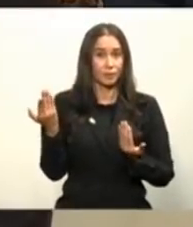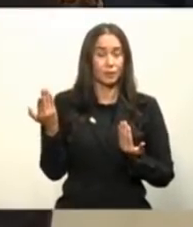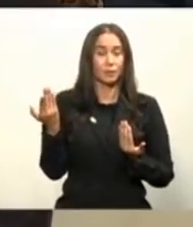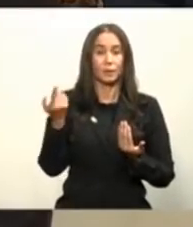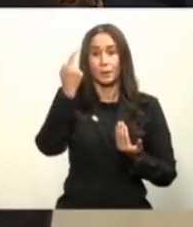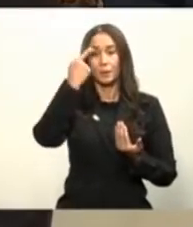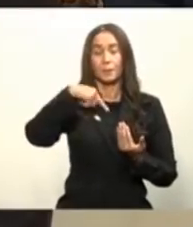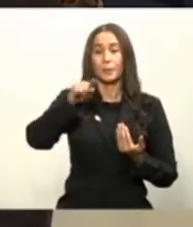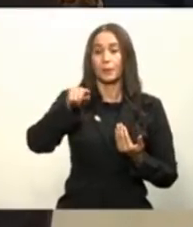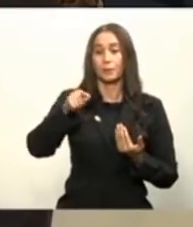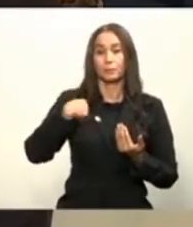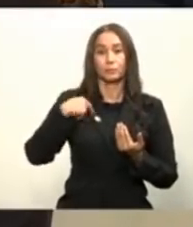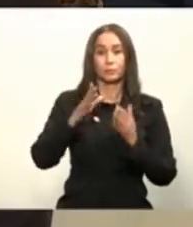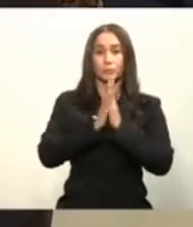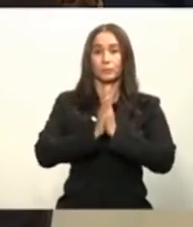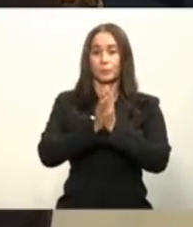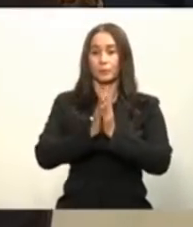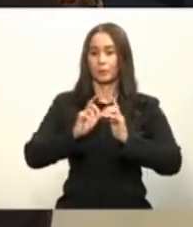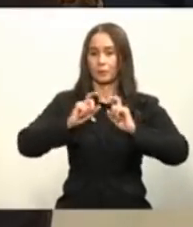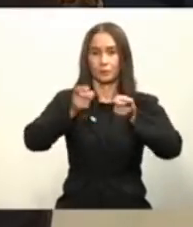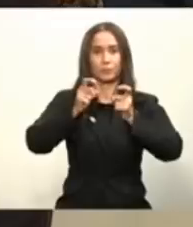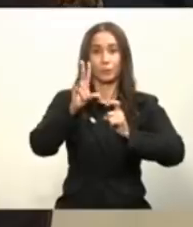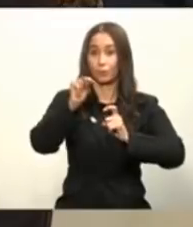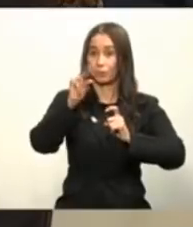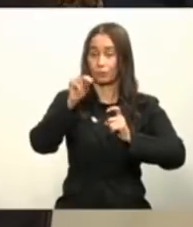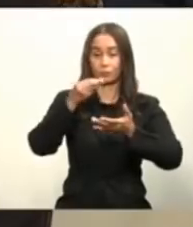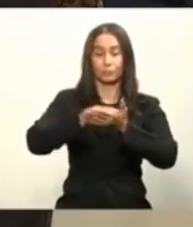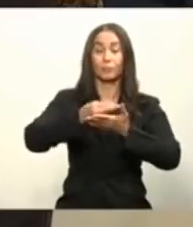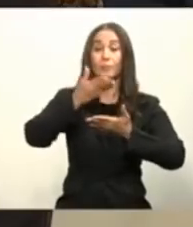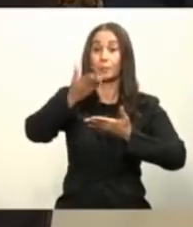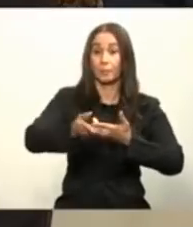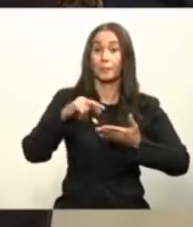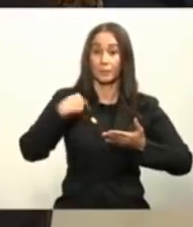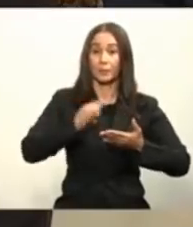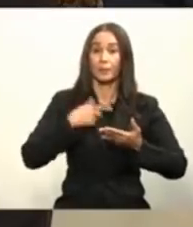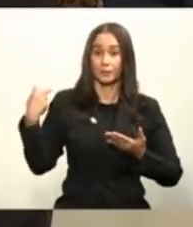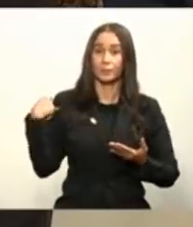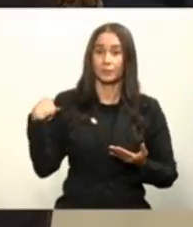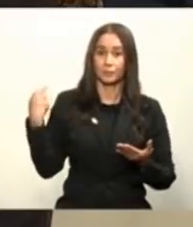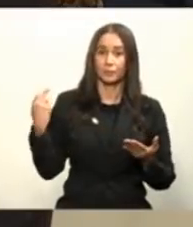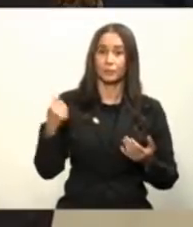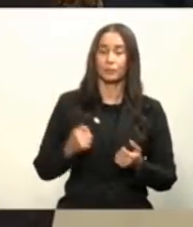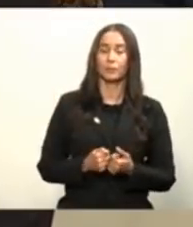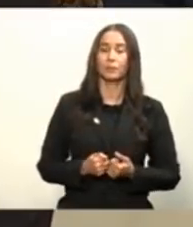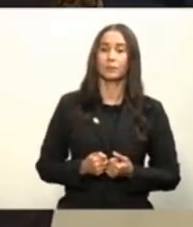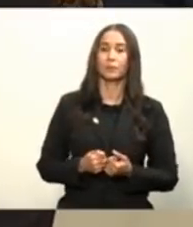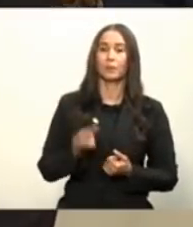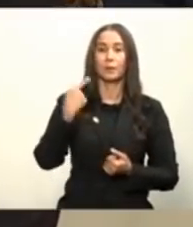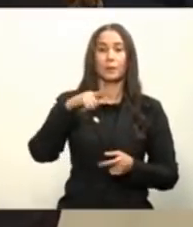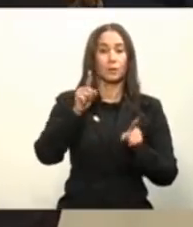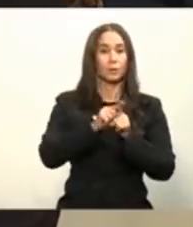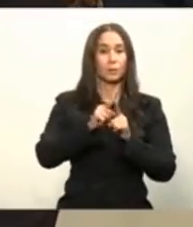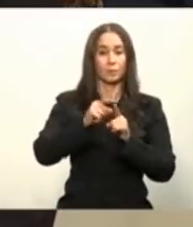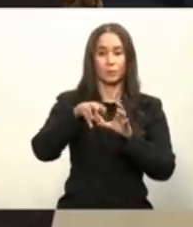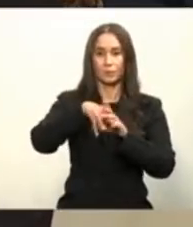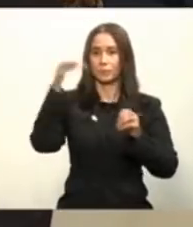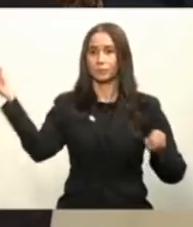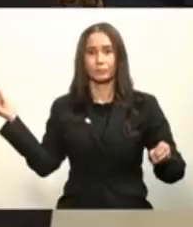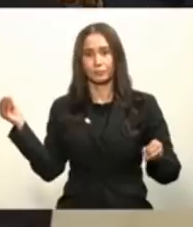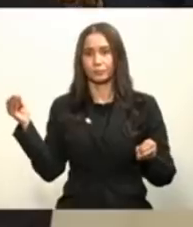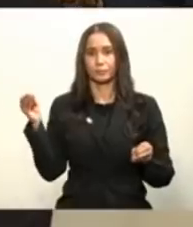yo no pedía que nos regalara nosotros hemos comprado nuestra vacuna pero tampoco que no las quitaran